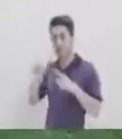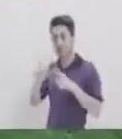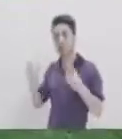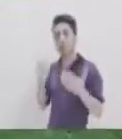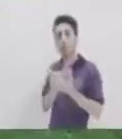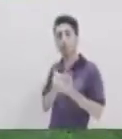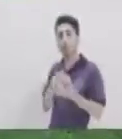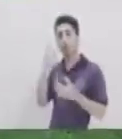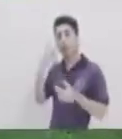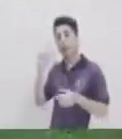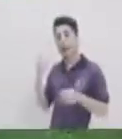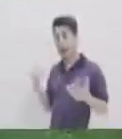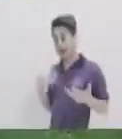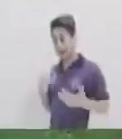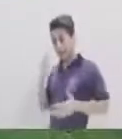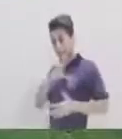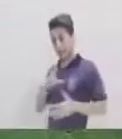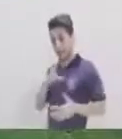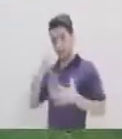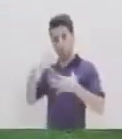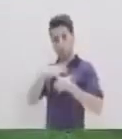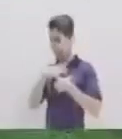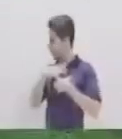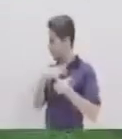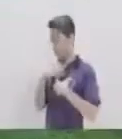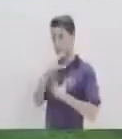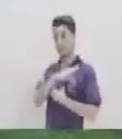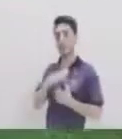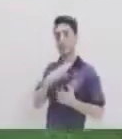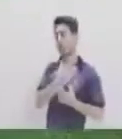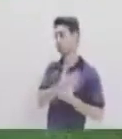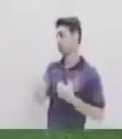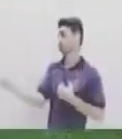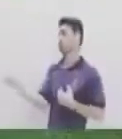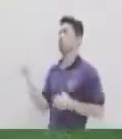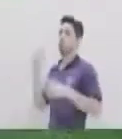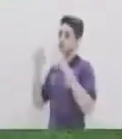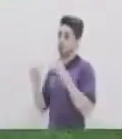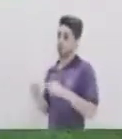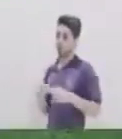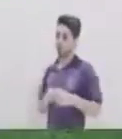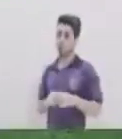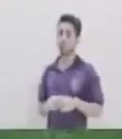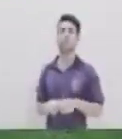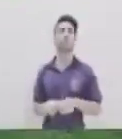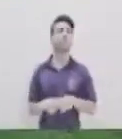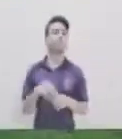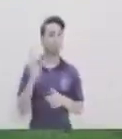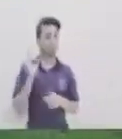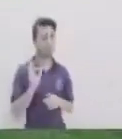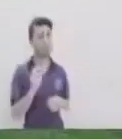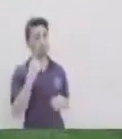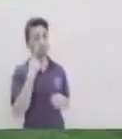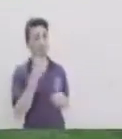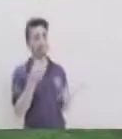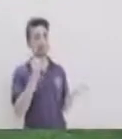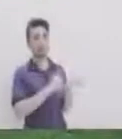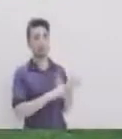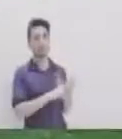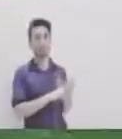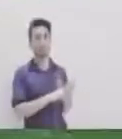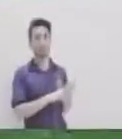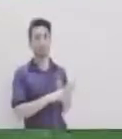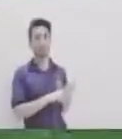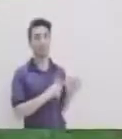Cosas nuevas No solamente Para el bienestar propio Sino para el bienestar De muchas personas Definitivamente Y es que está marcado